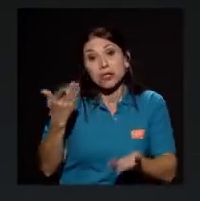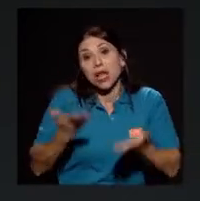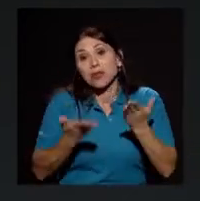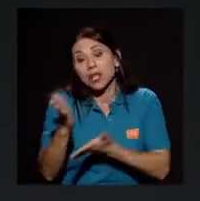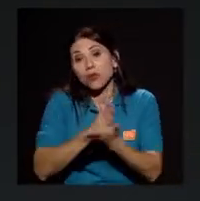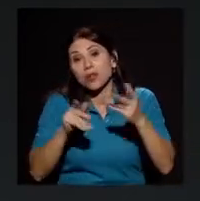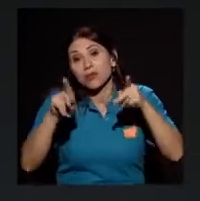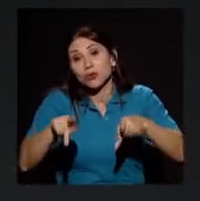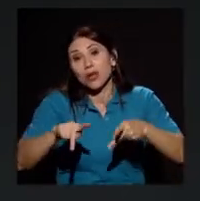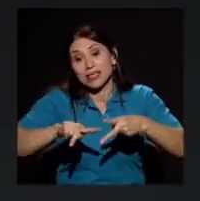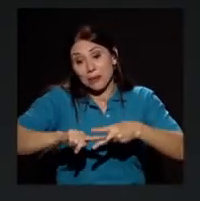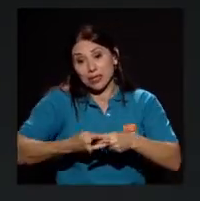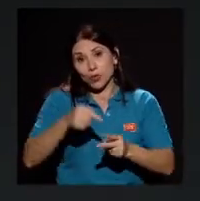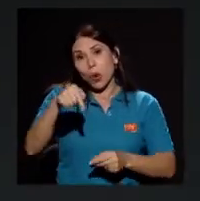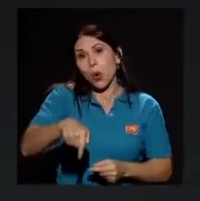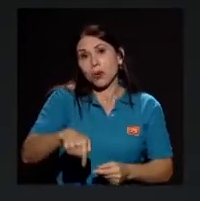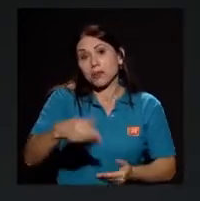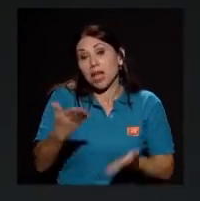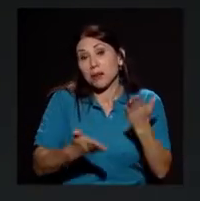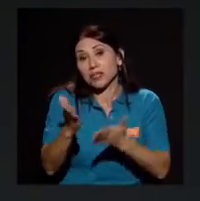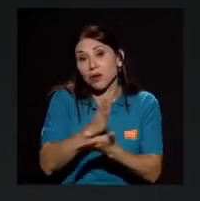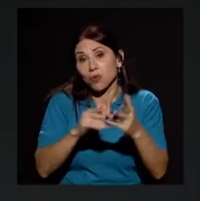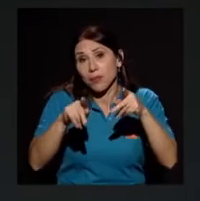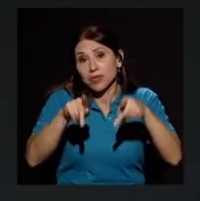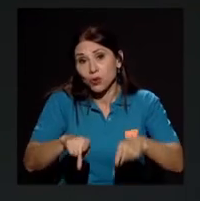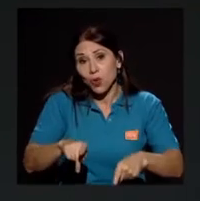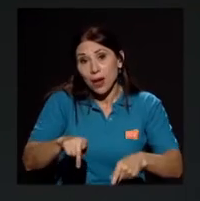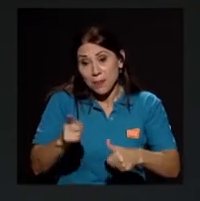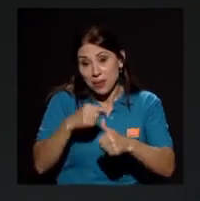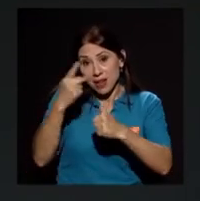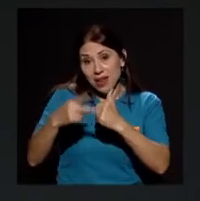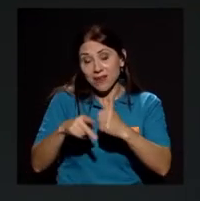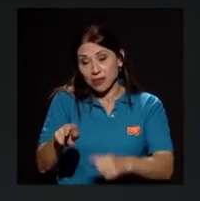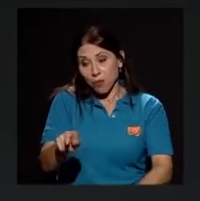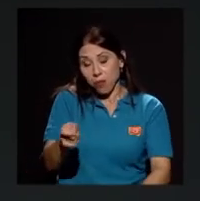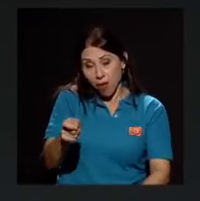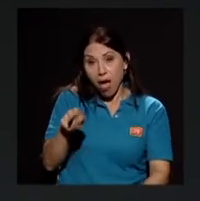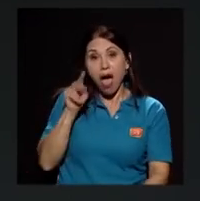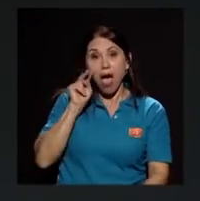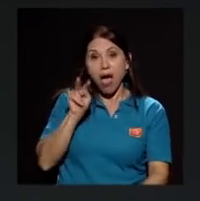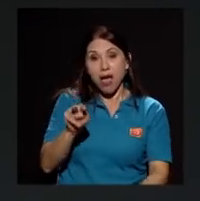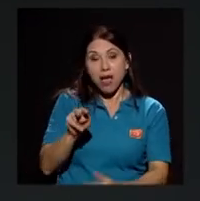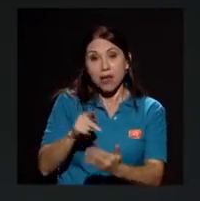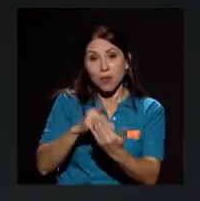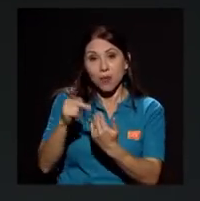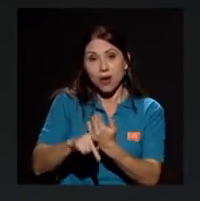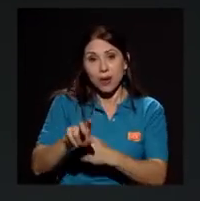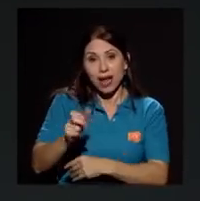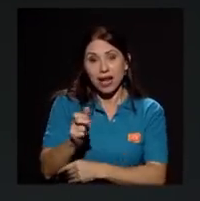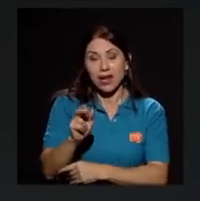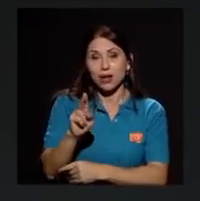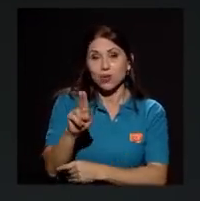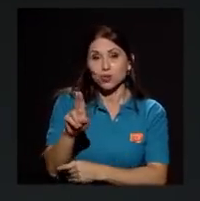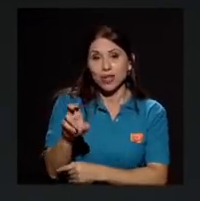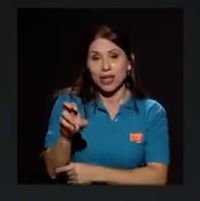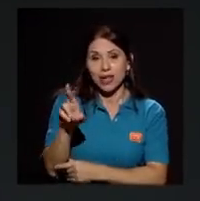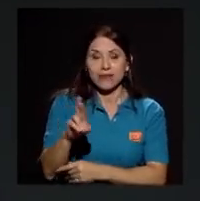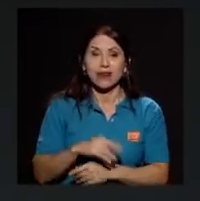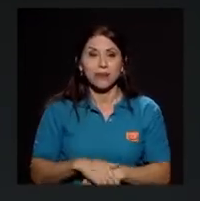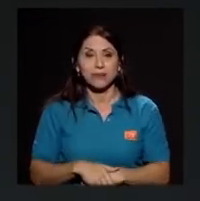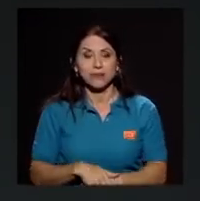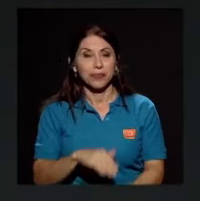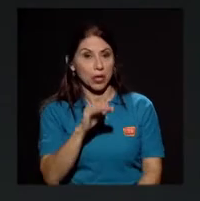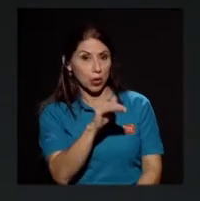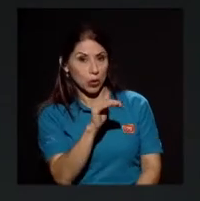encendió por primera vez la señal de canal UCR doña Ligio usted